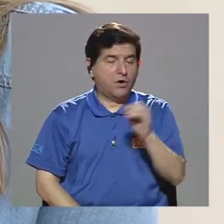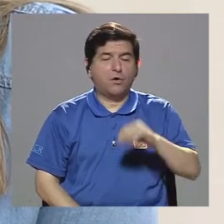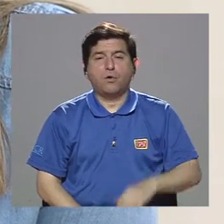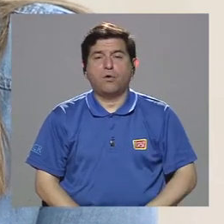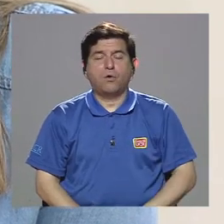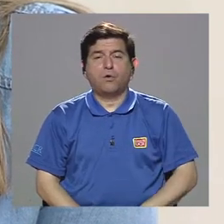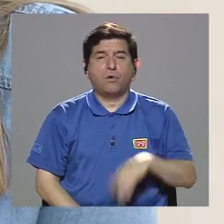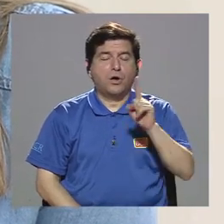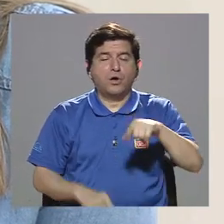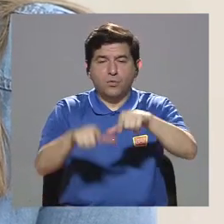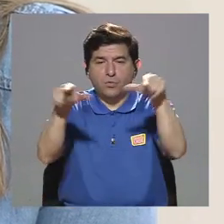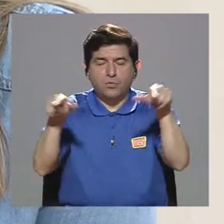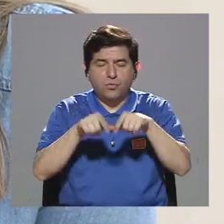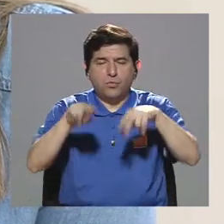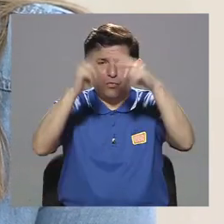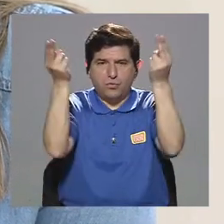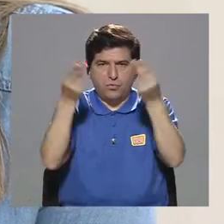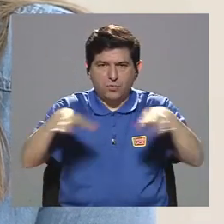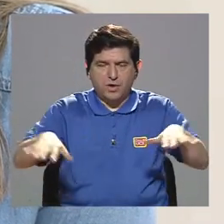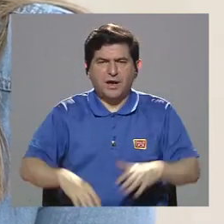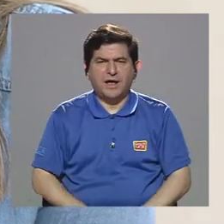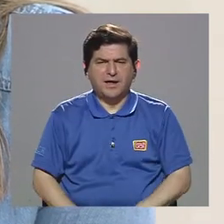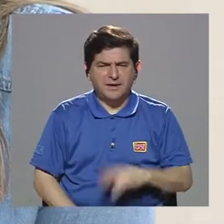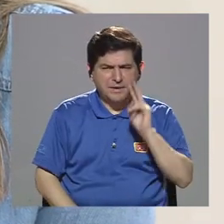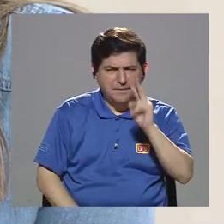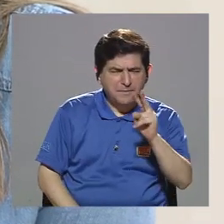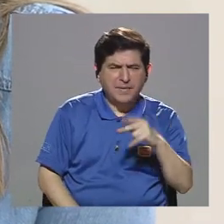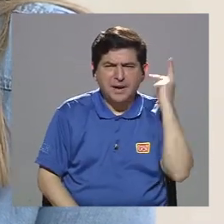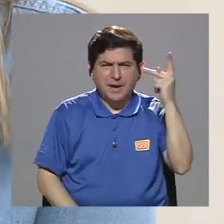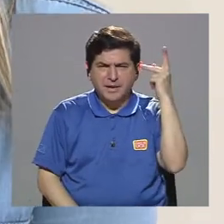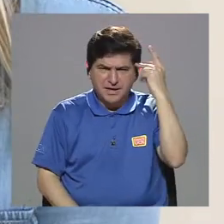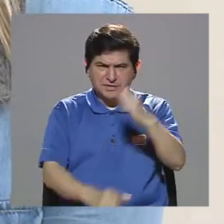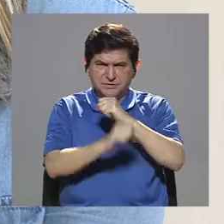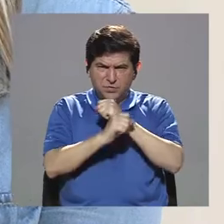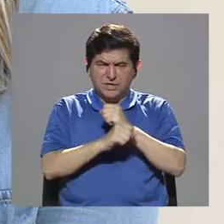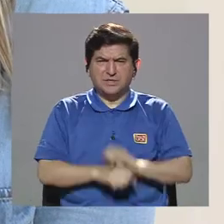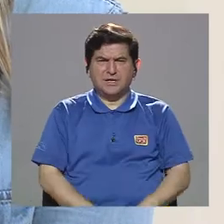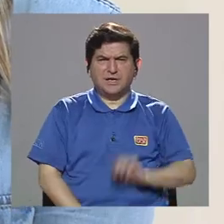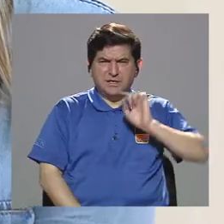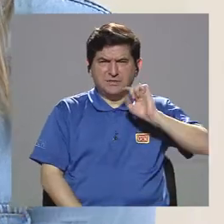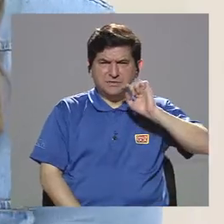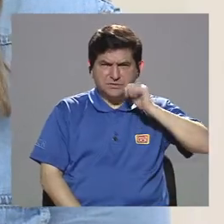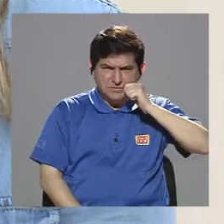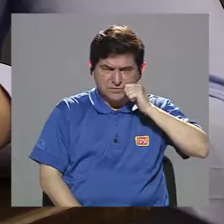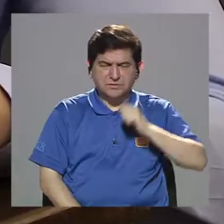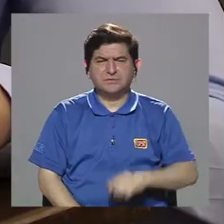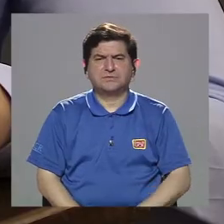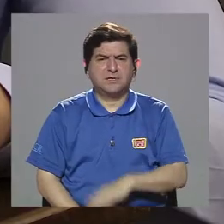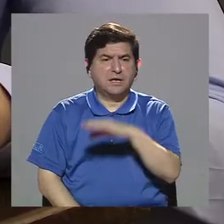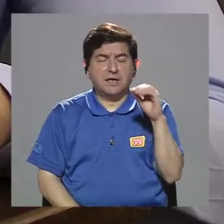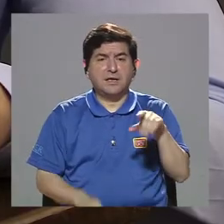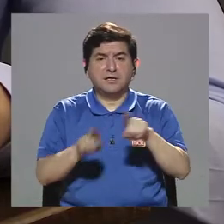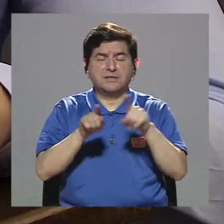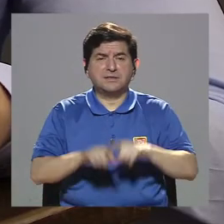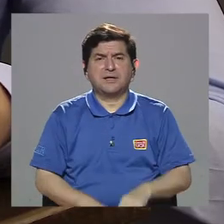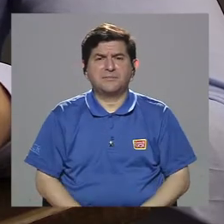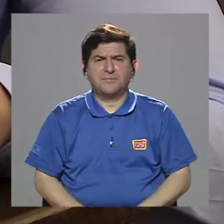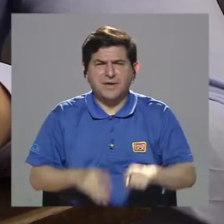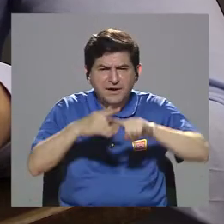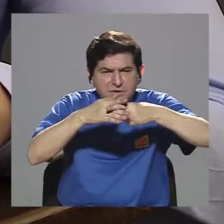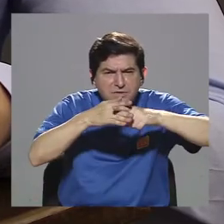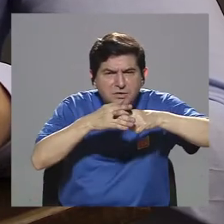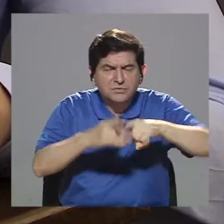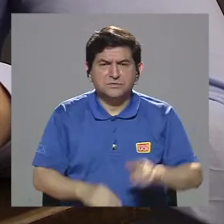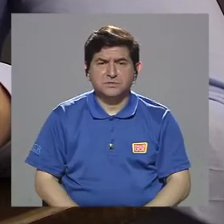a las políticas de seguridad y configuración. No. Y no es culpa de nosotros.